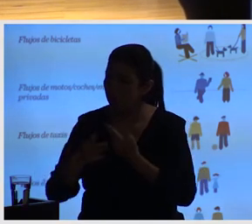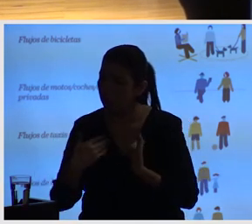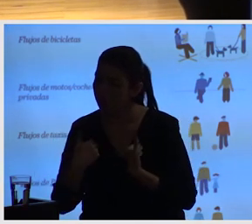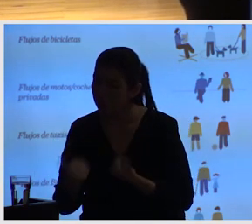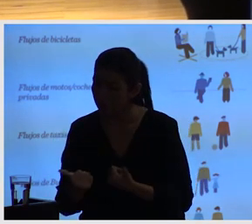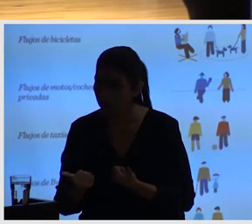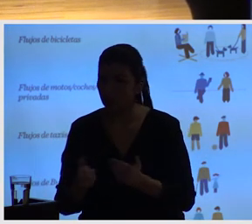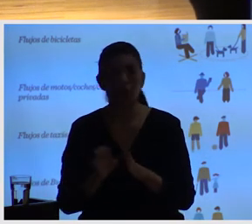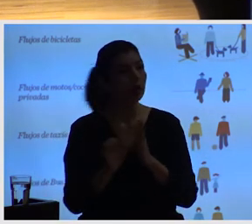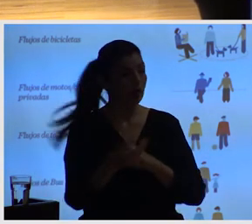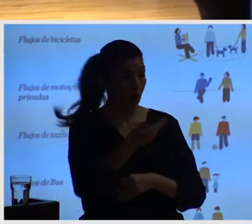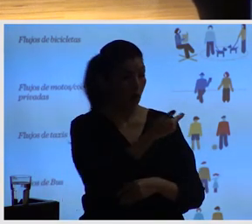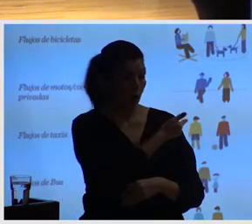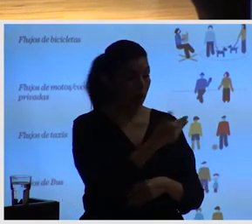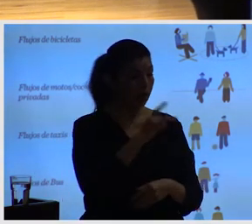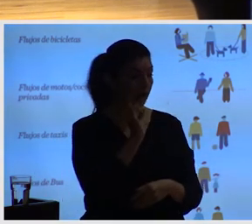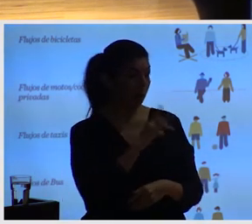de Julio en Montevideo, en Uruguay.